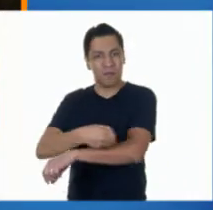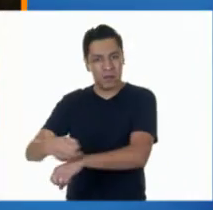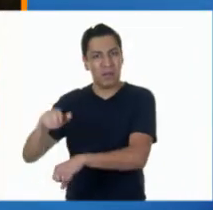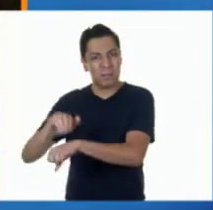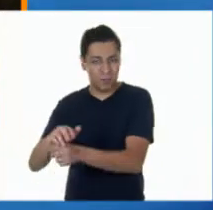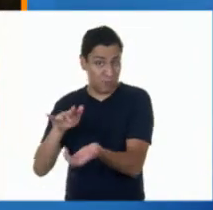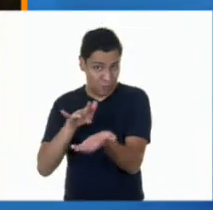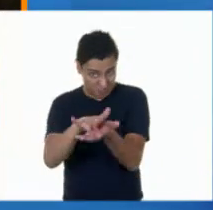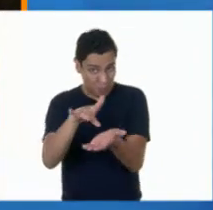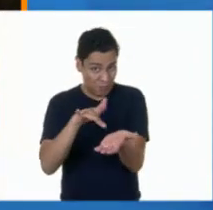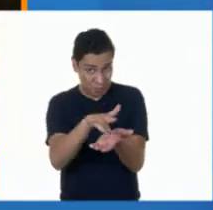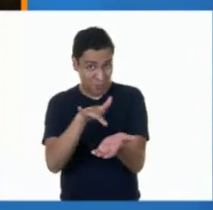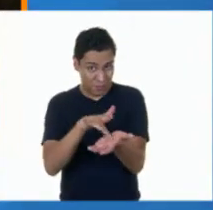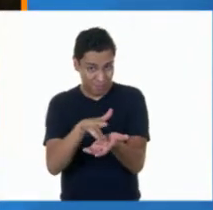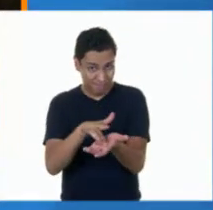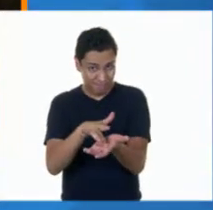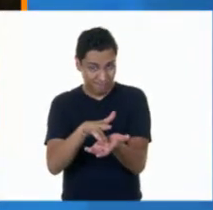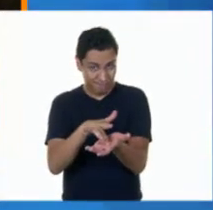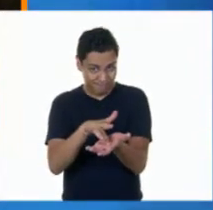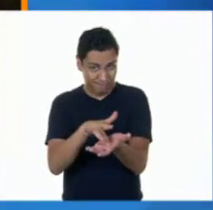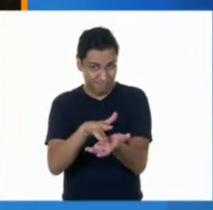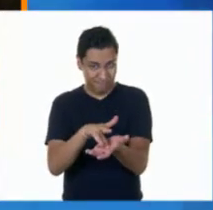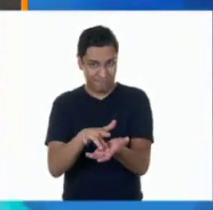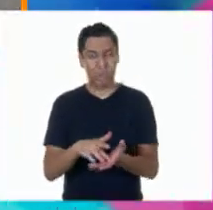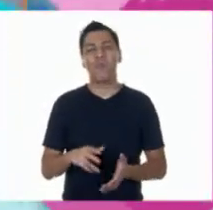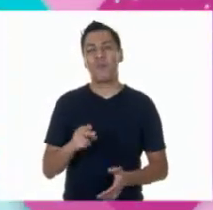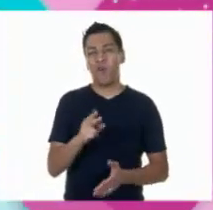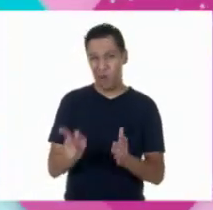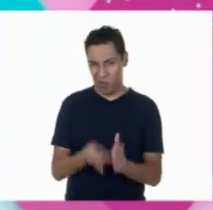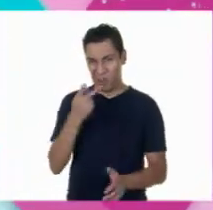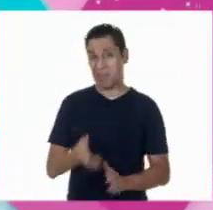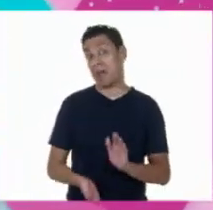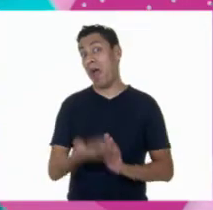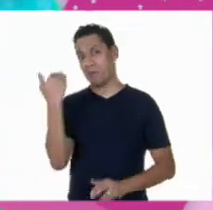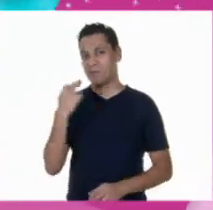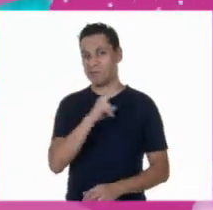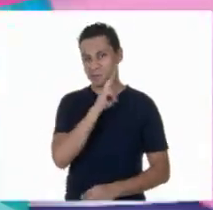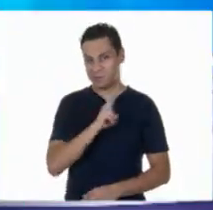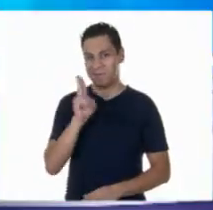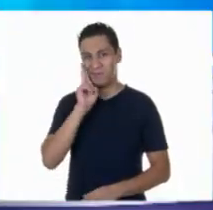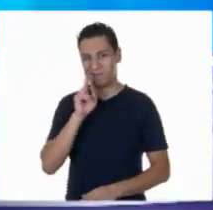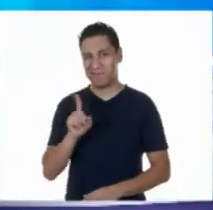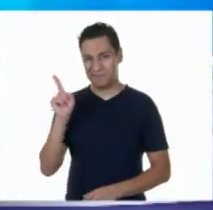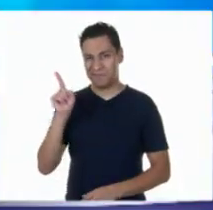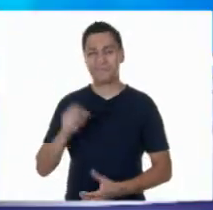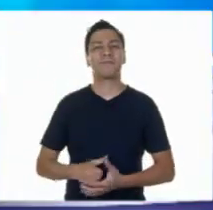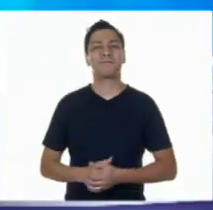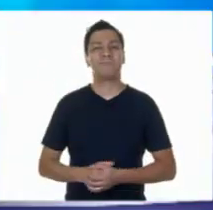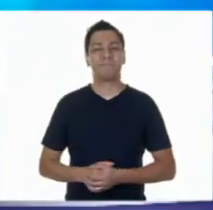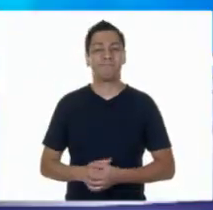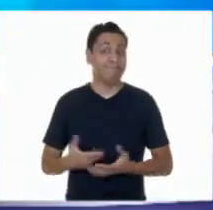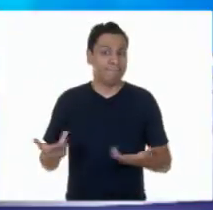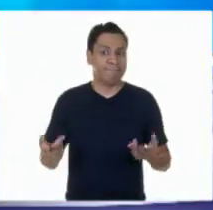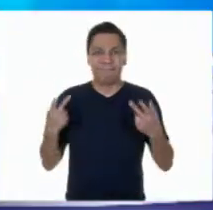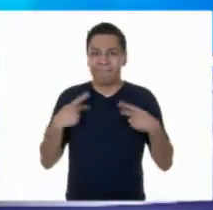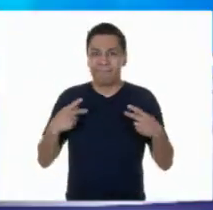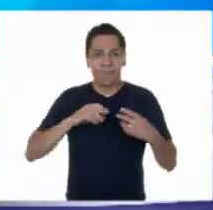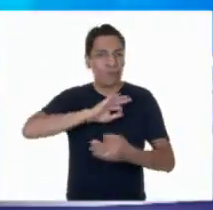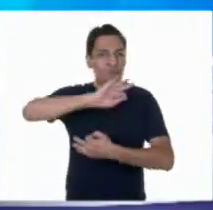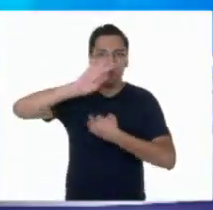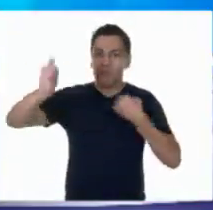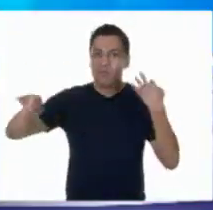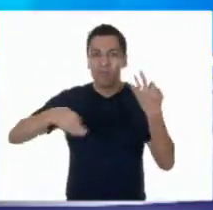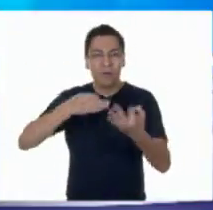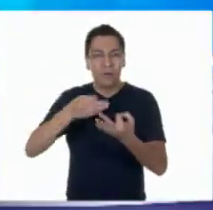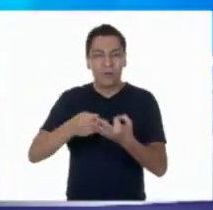aquello que nos quitó un poco de ánimo. De regreso al informativo. A todas las personas nos ha pasado